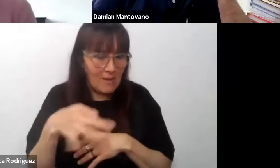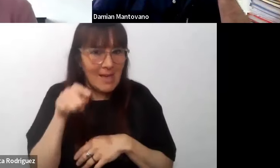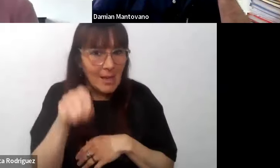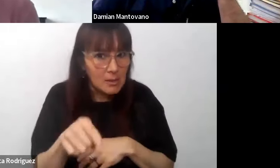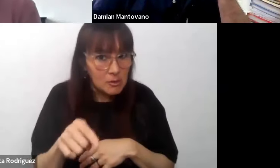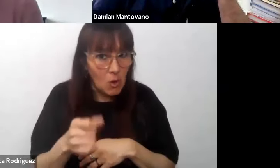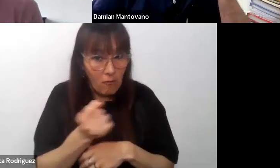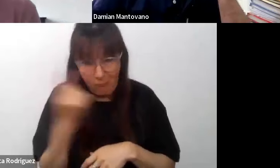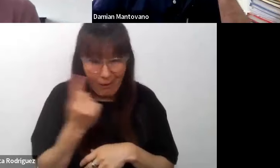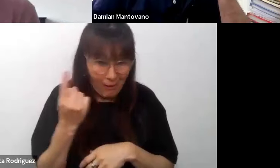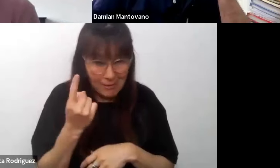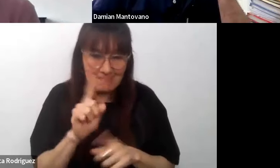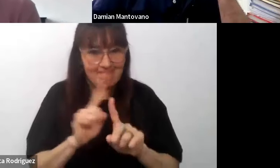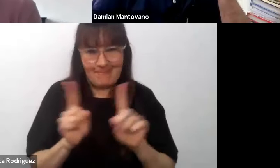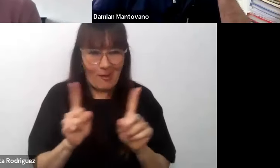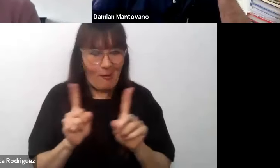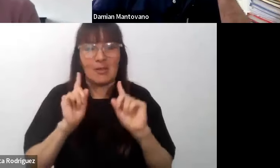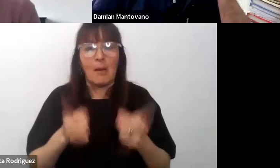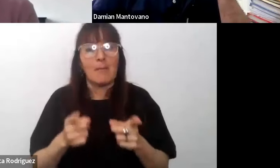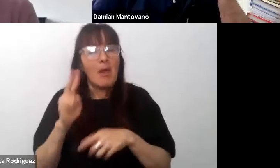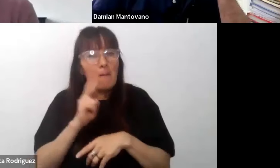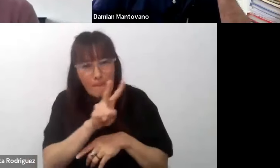simple también puedo observar